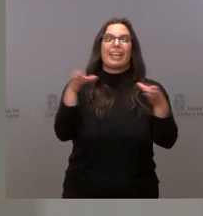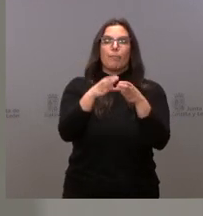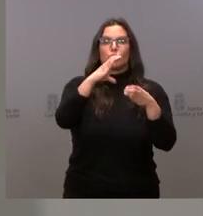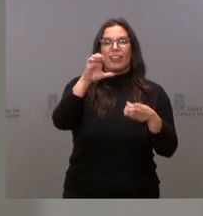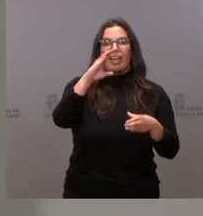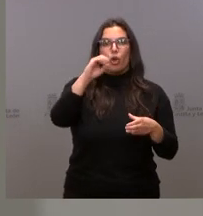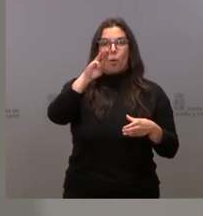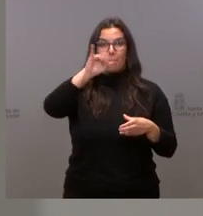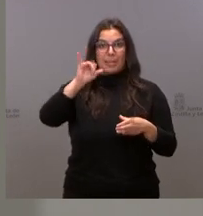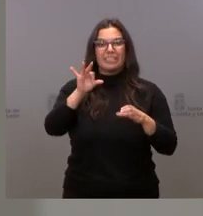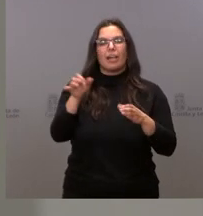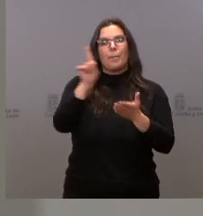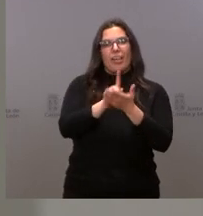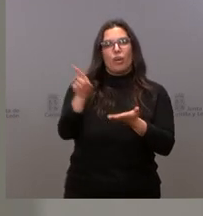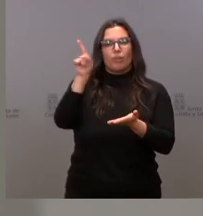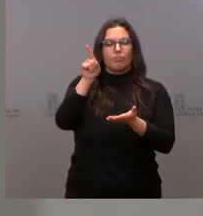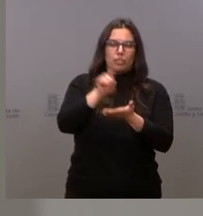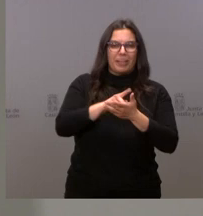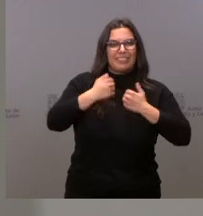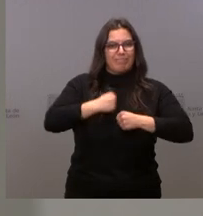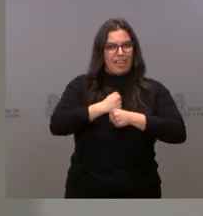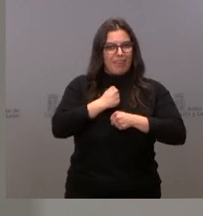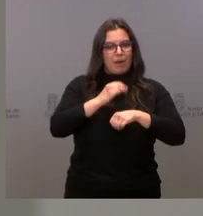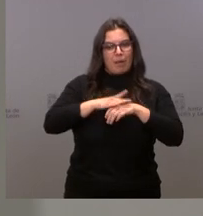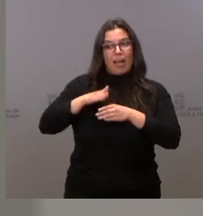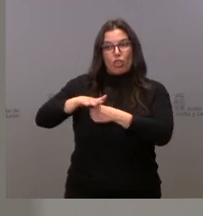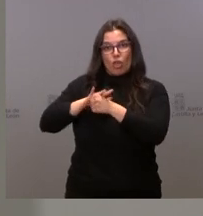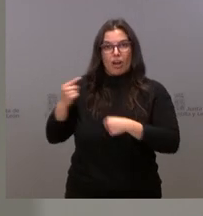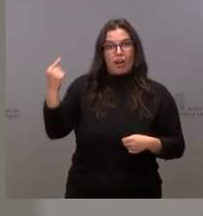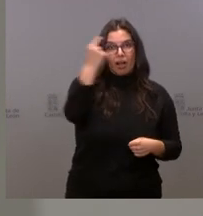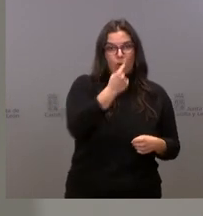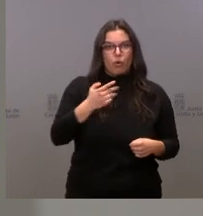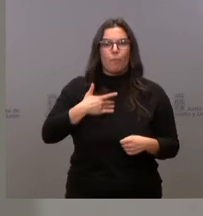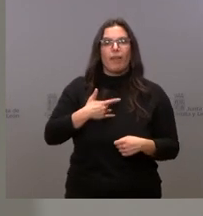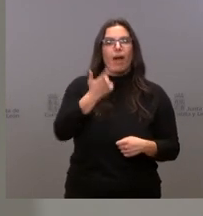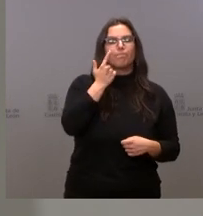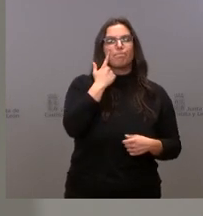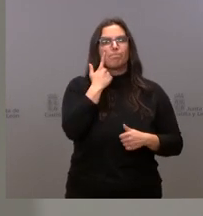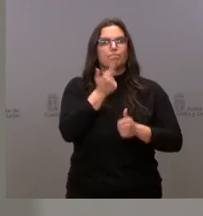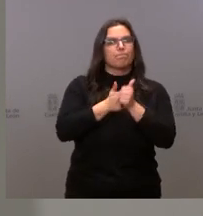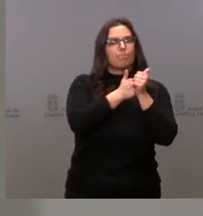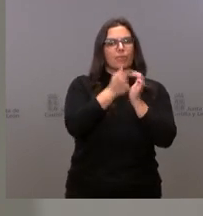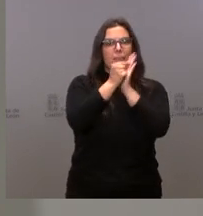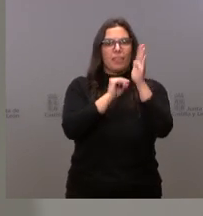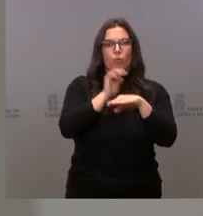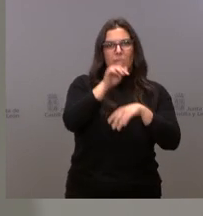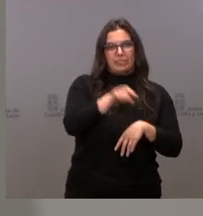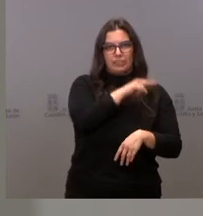insistir en la vigilancia del cumplimiento de las medidas actualmente en vigor.